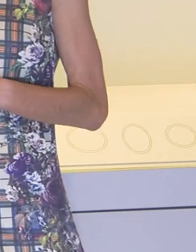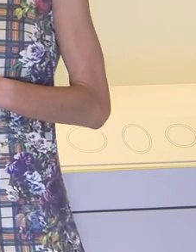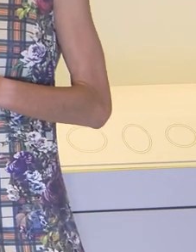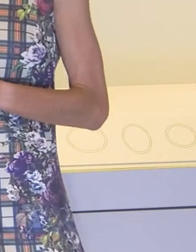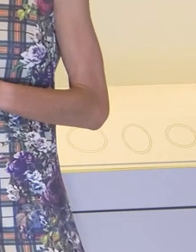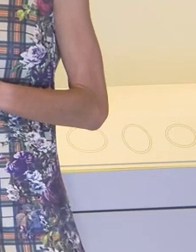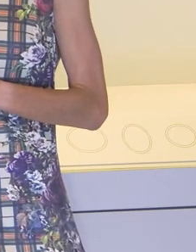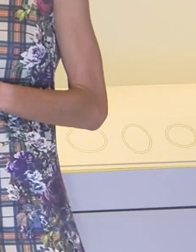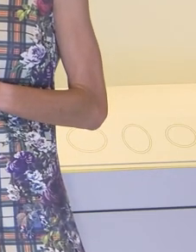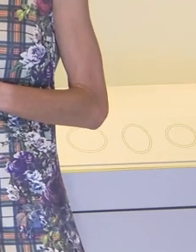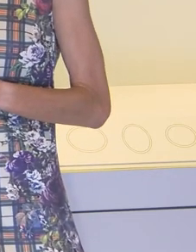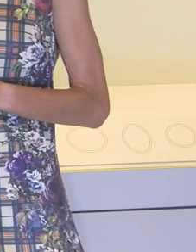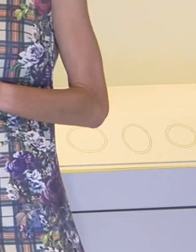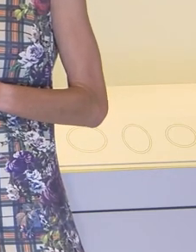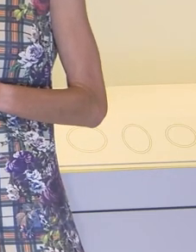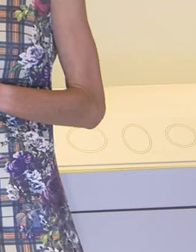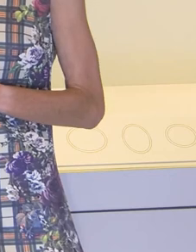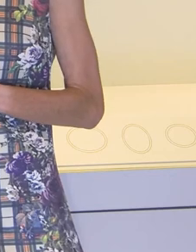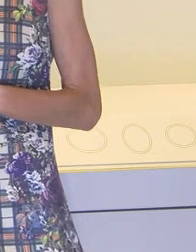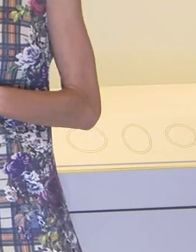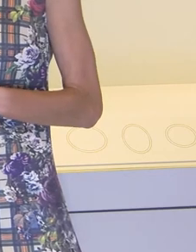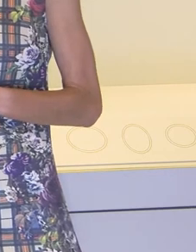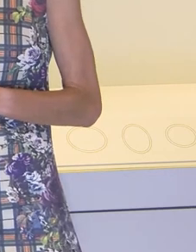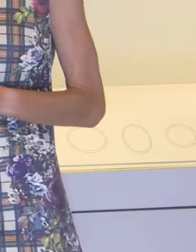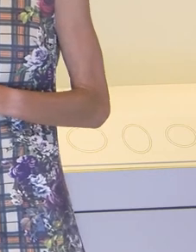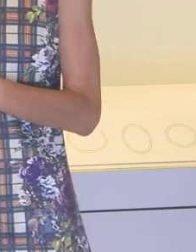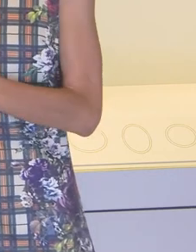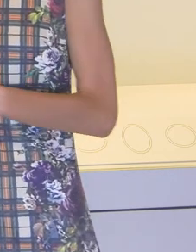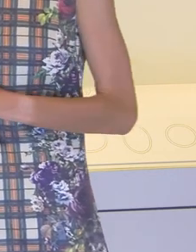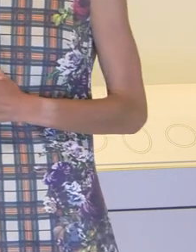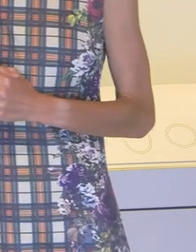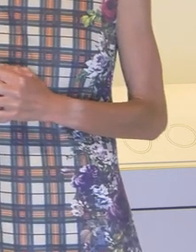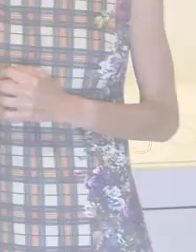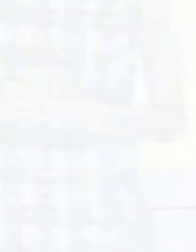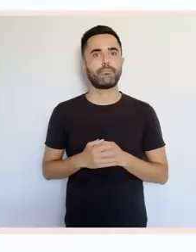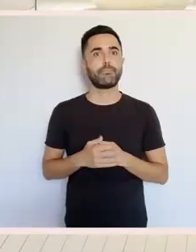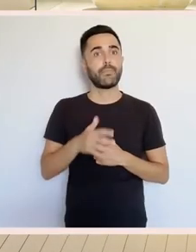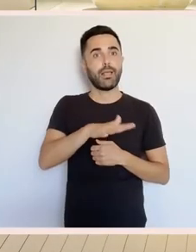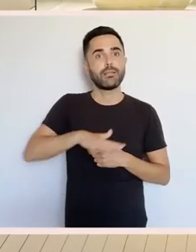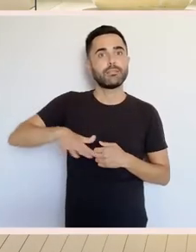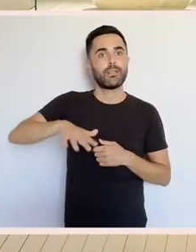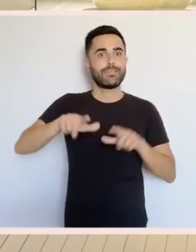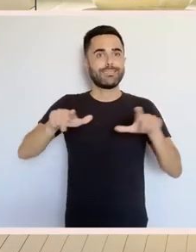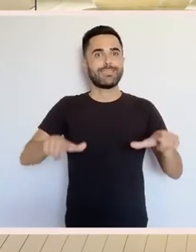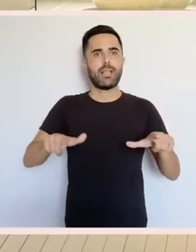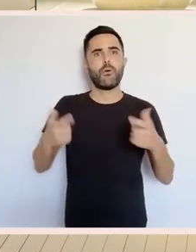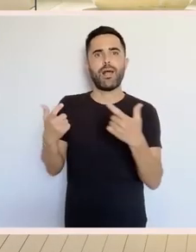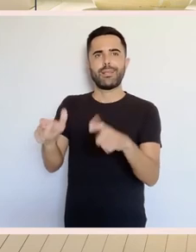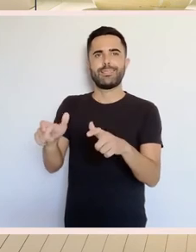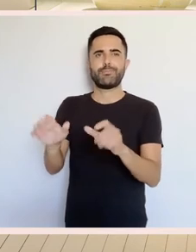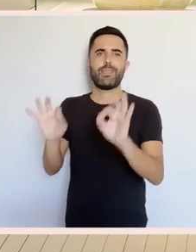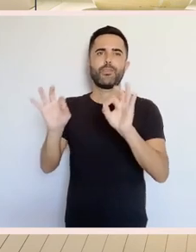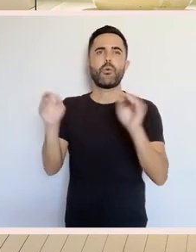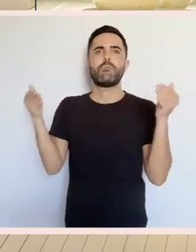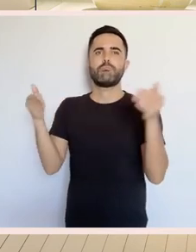realmente esta fábrica de louza triunfe tanto en España como en toda a cerámica europea do seu momento. A sala completase con un pequeno